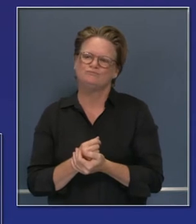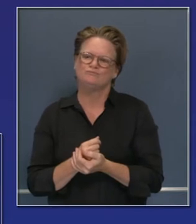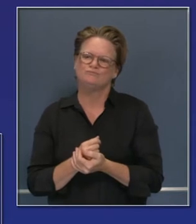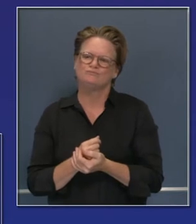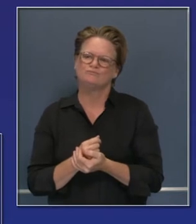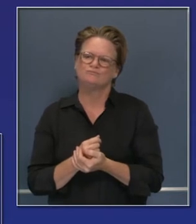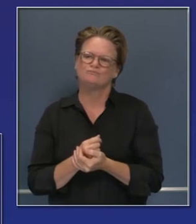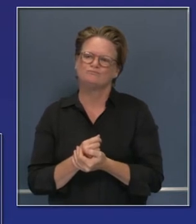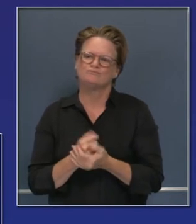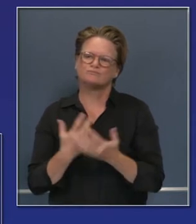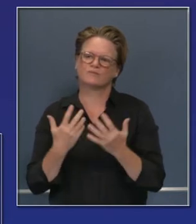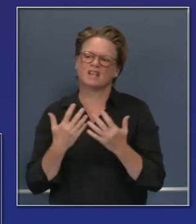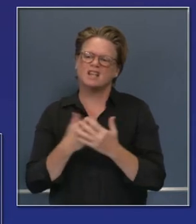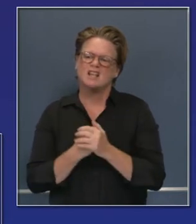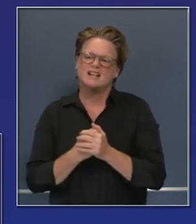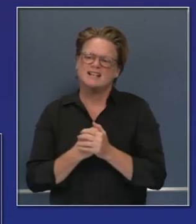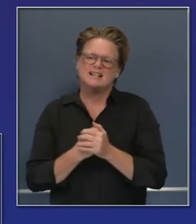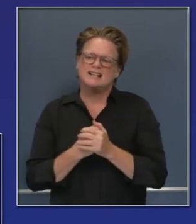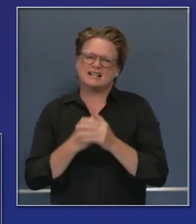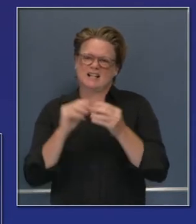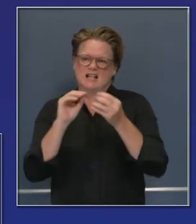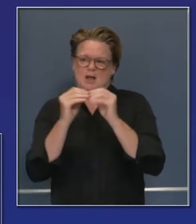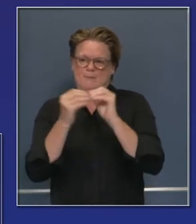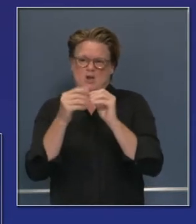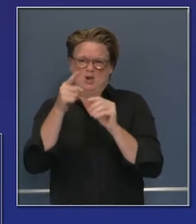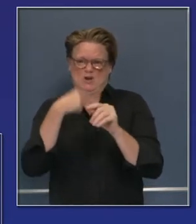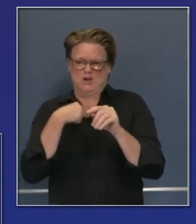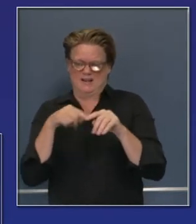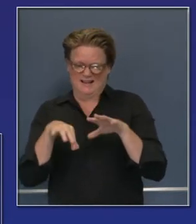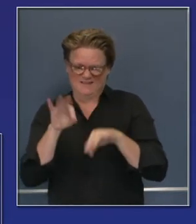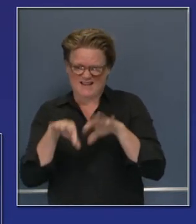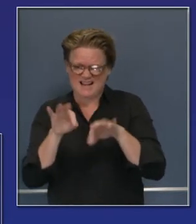ahora tenemos un número difícil el de ayer